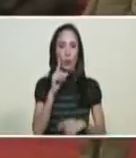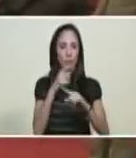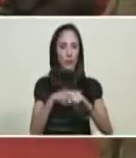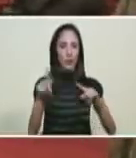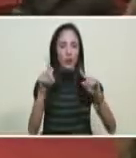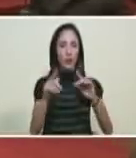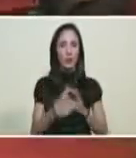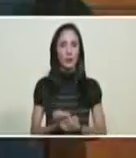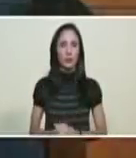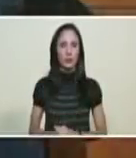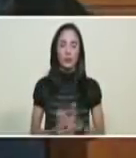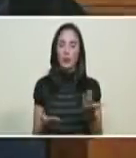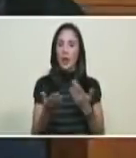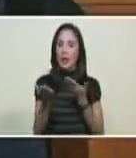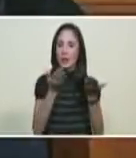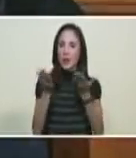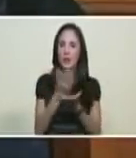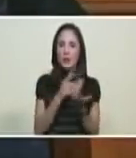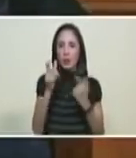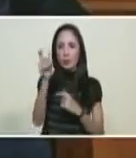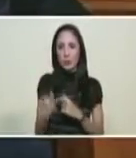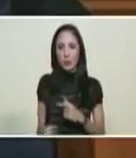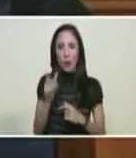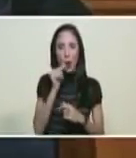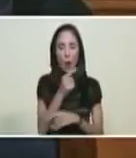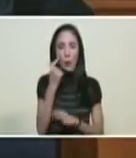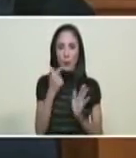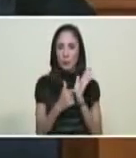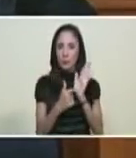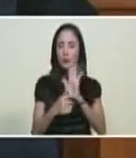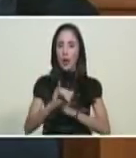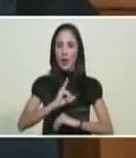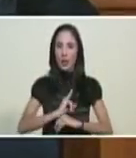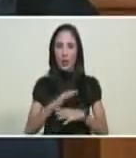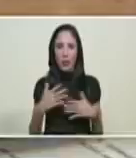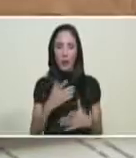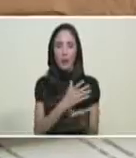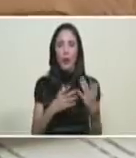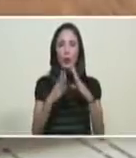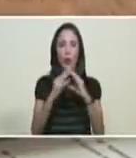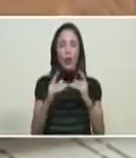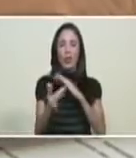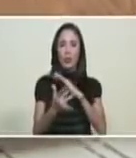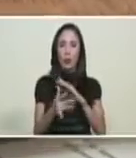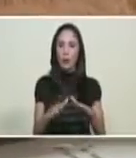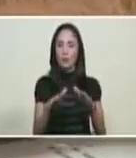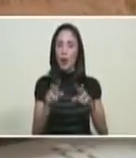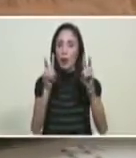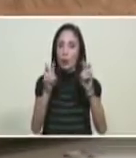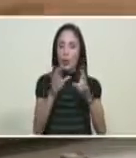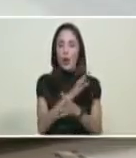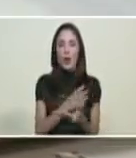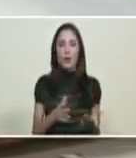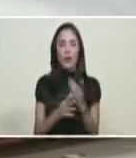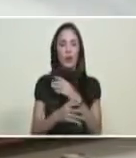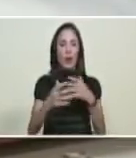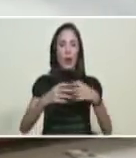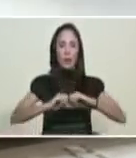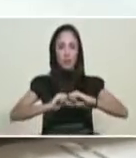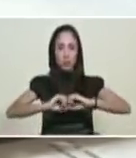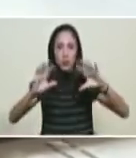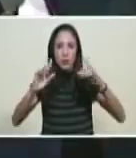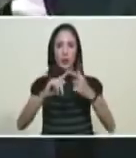El prestador de servicios identificará e implementará tecnologías en áreas de explotación,